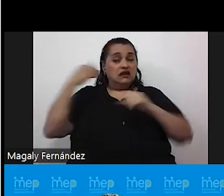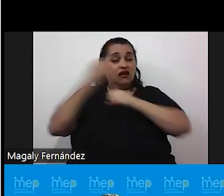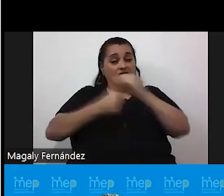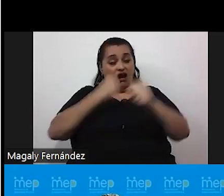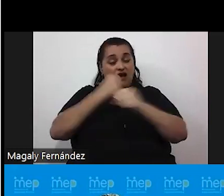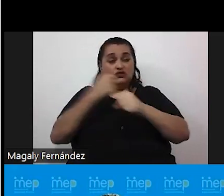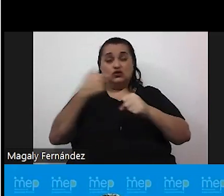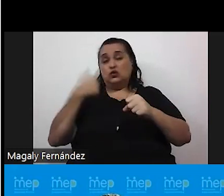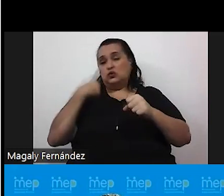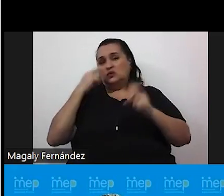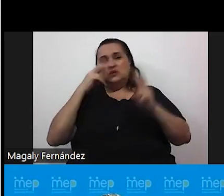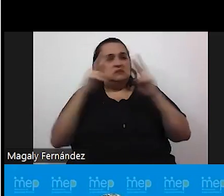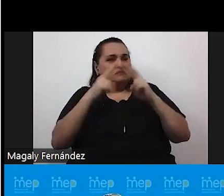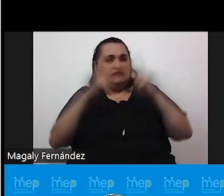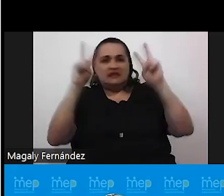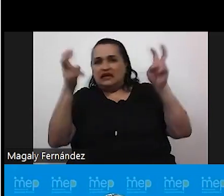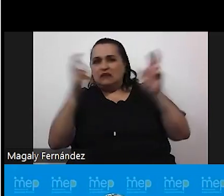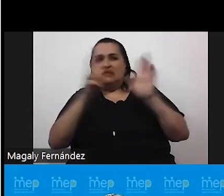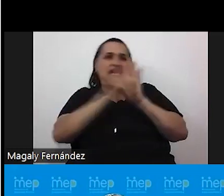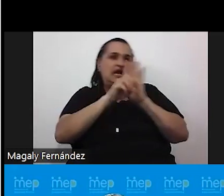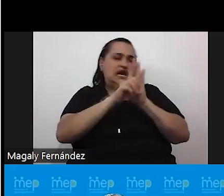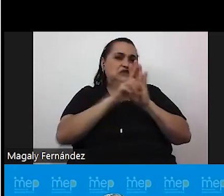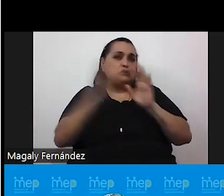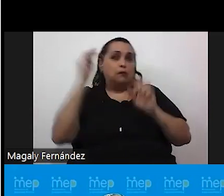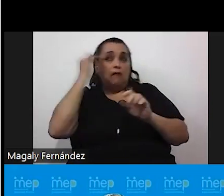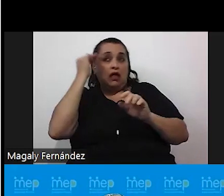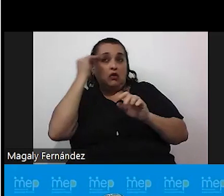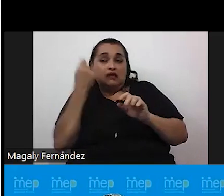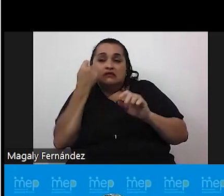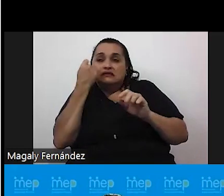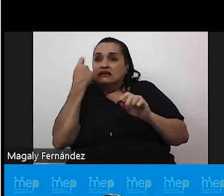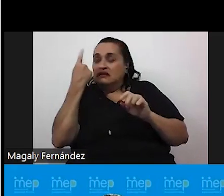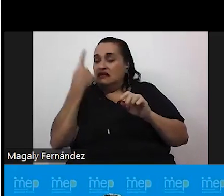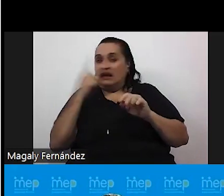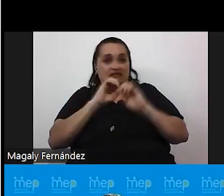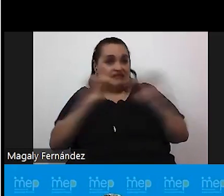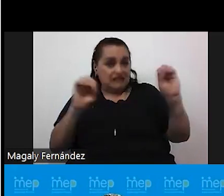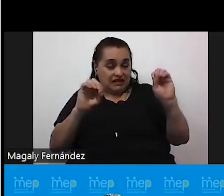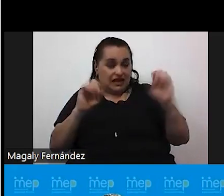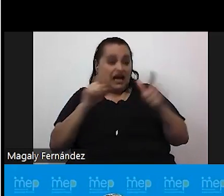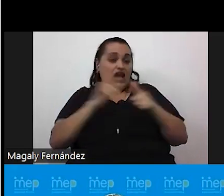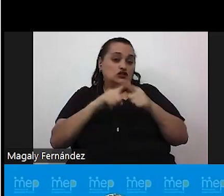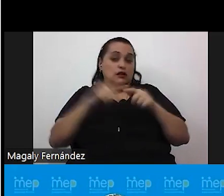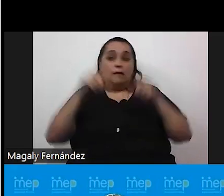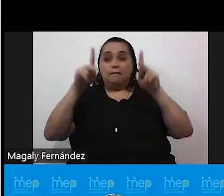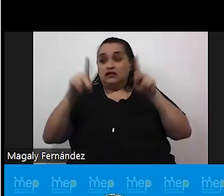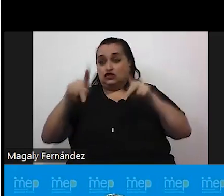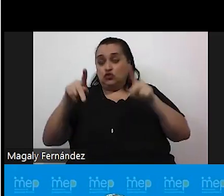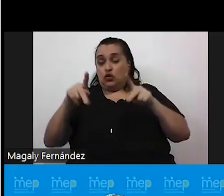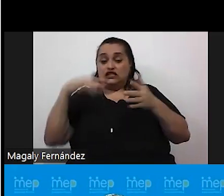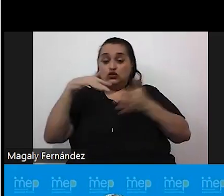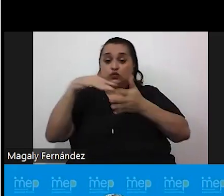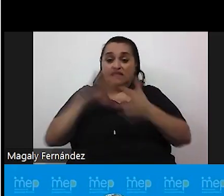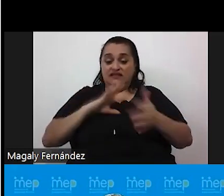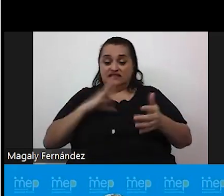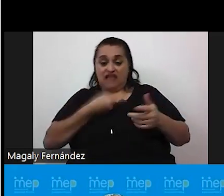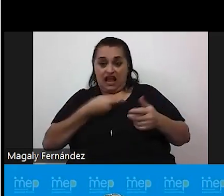conocer los derechos o tener la madurez de comprender algunos temas de derechos humanos las personas estudiantes trans o de